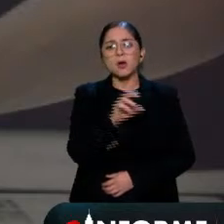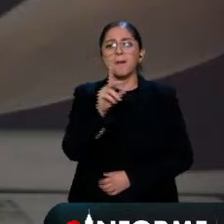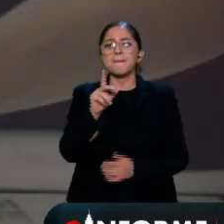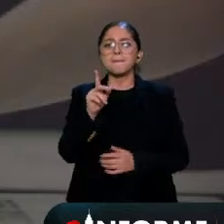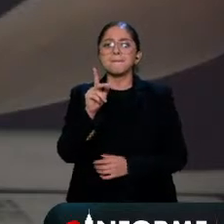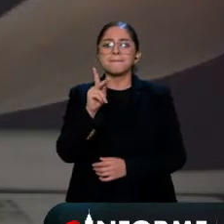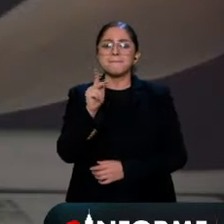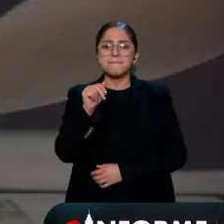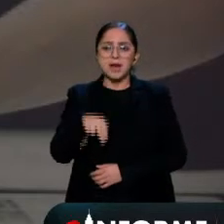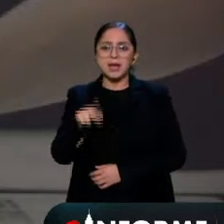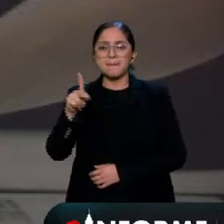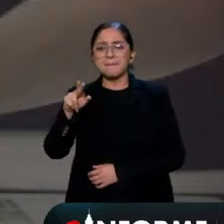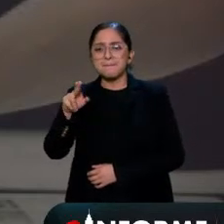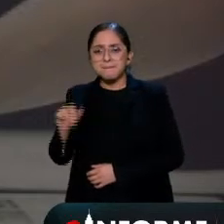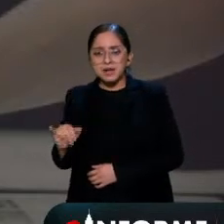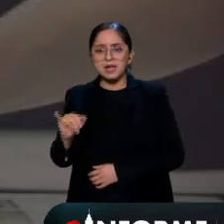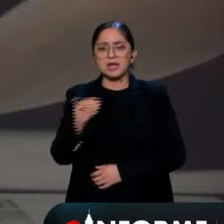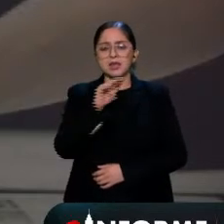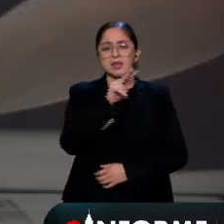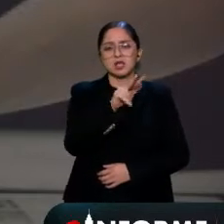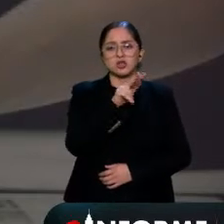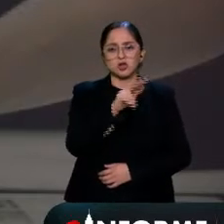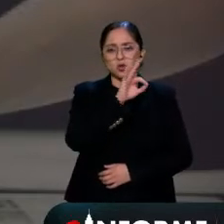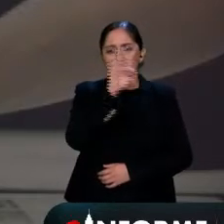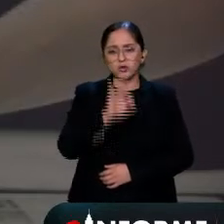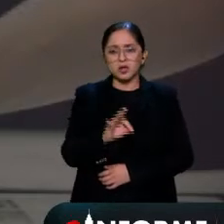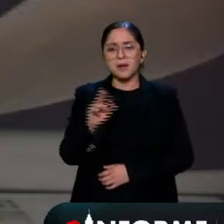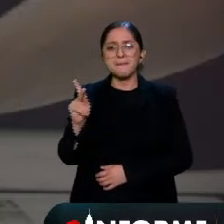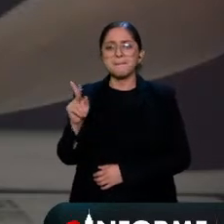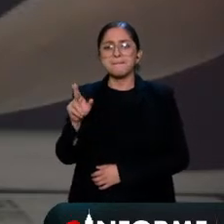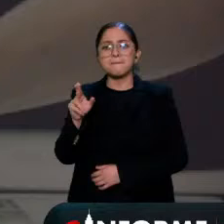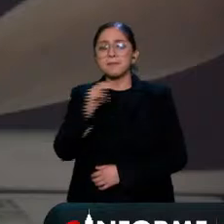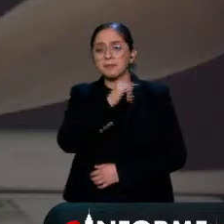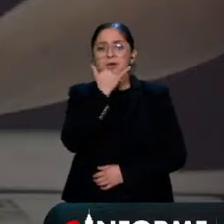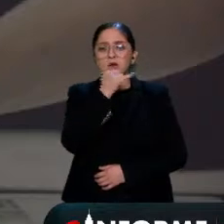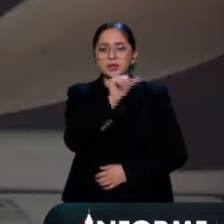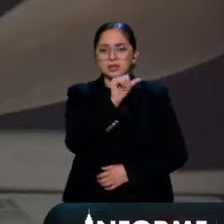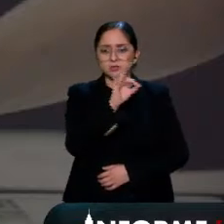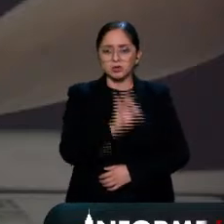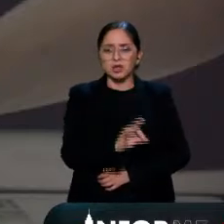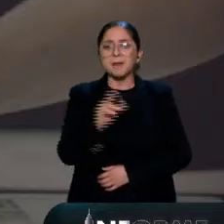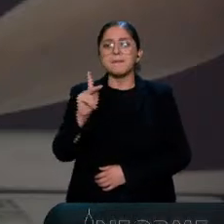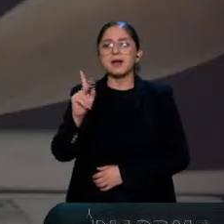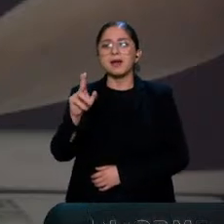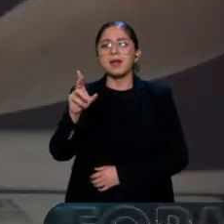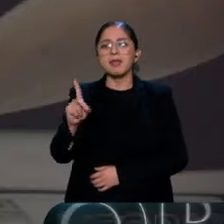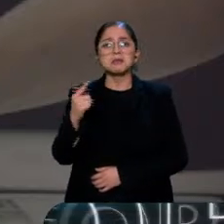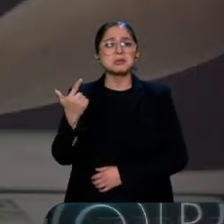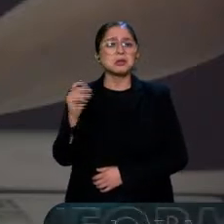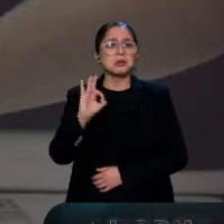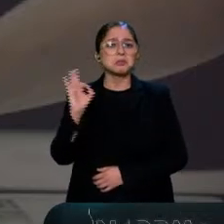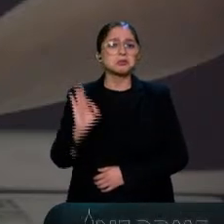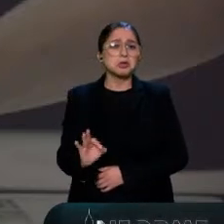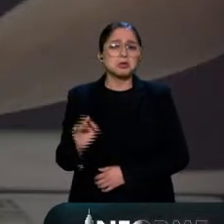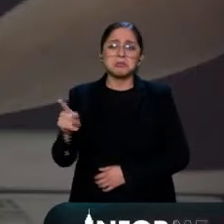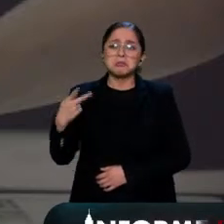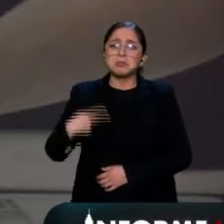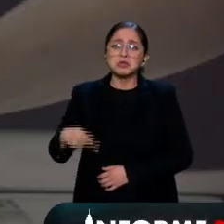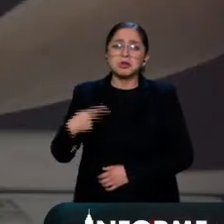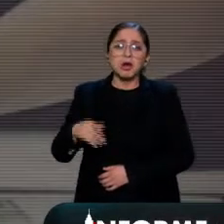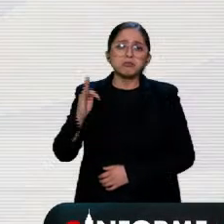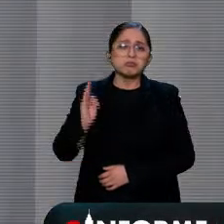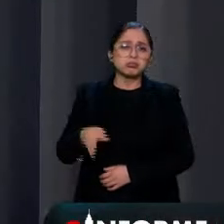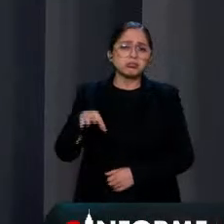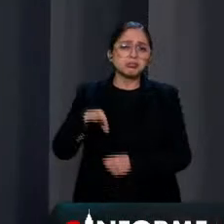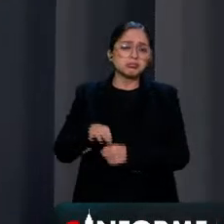PRI, ambos el 16 por ciento, mientras que el PRD tuvo ahí el 7 por ciento de las preferencias de las personas que fueron encuestadas.